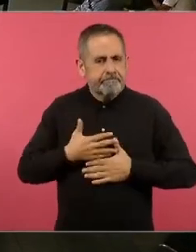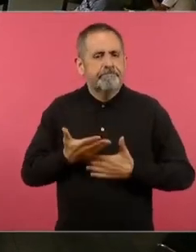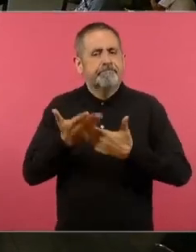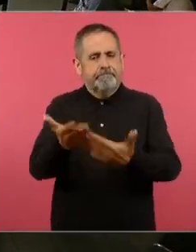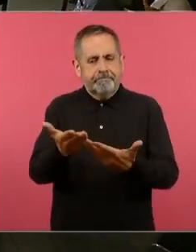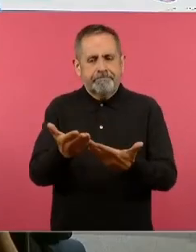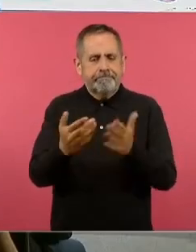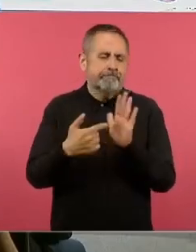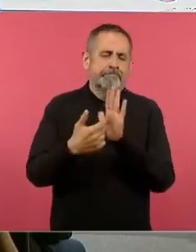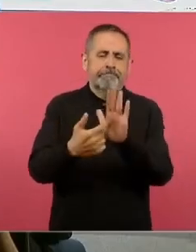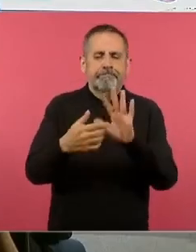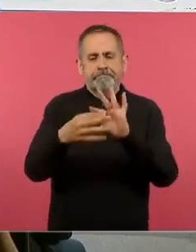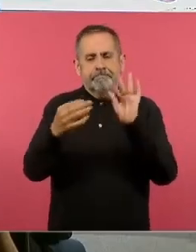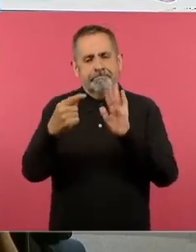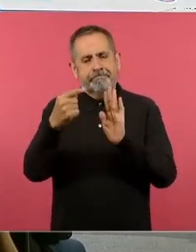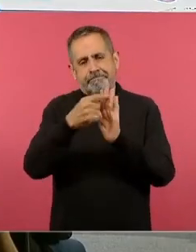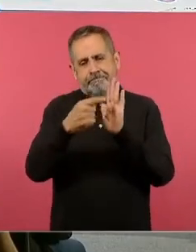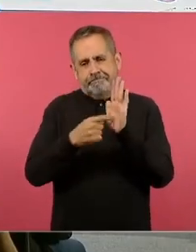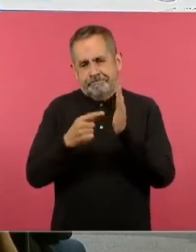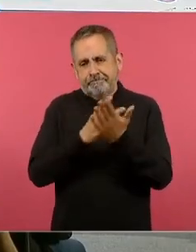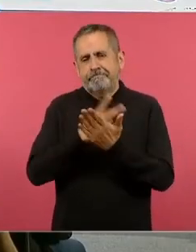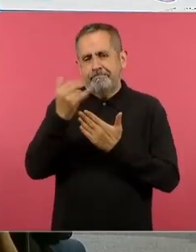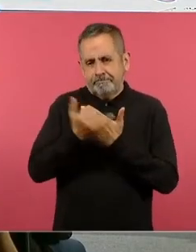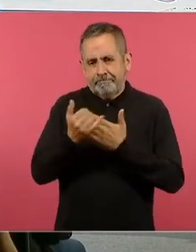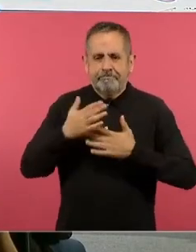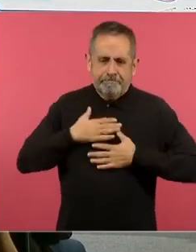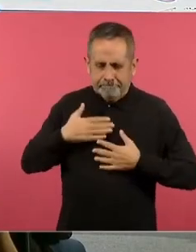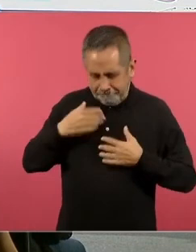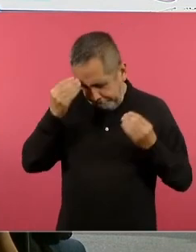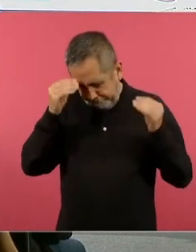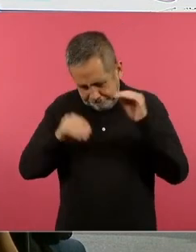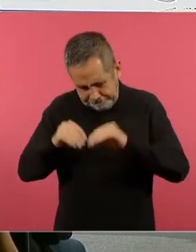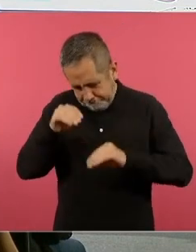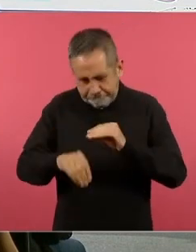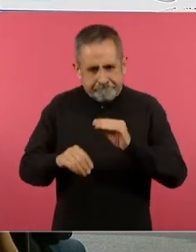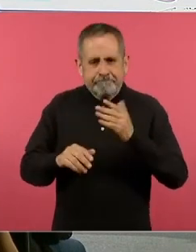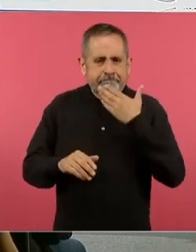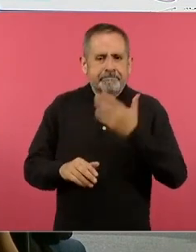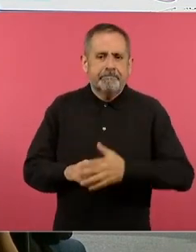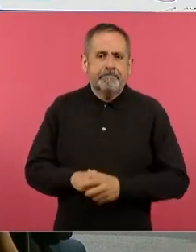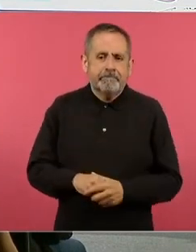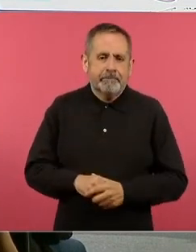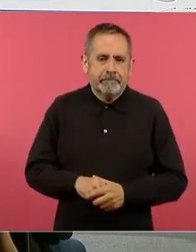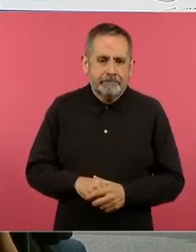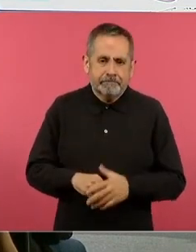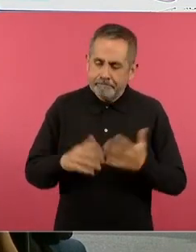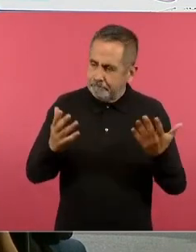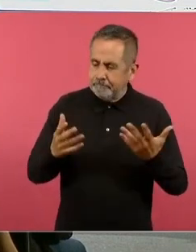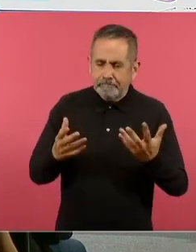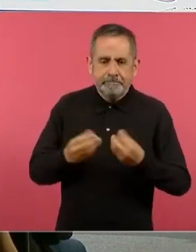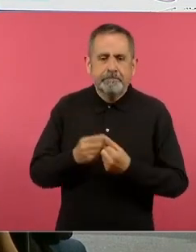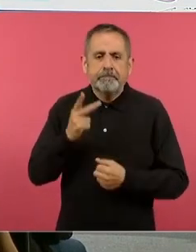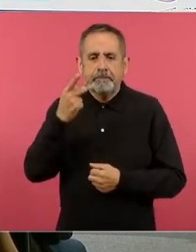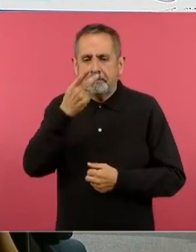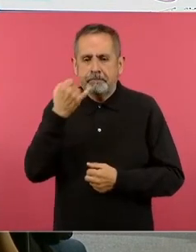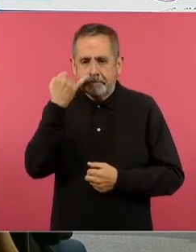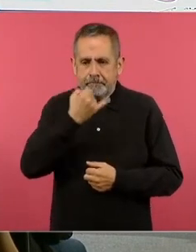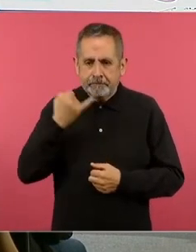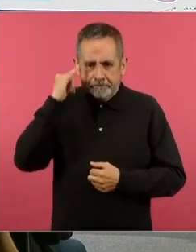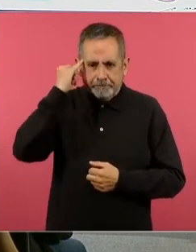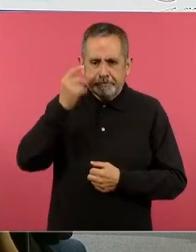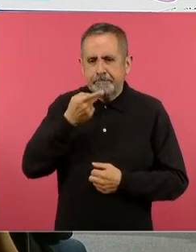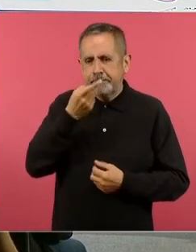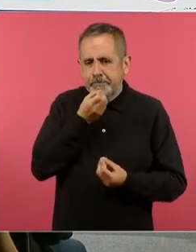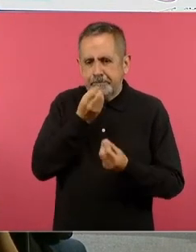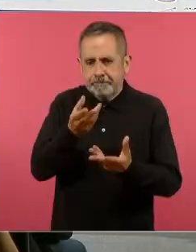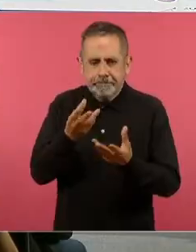el proyecto que yo desarrollé entonces bueno Zunti Dijamadí Juadá que es